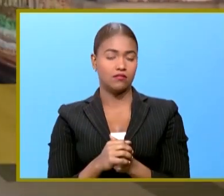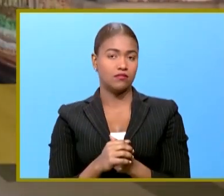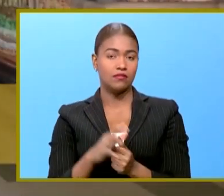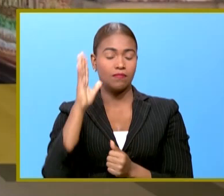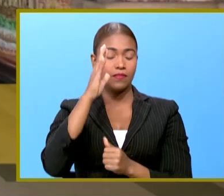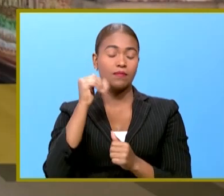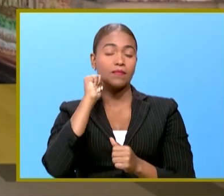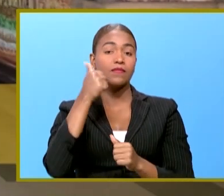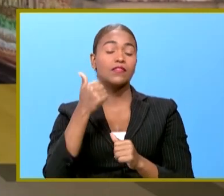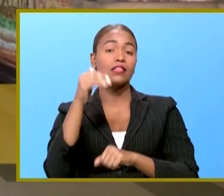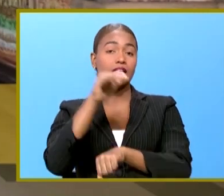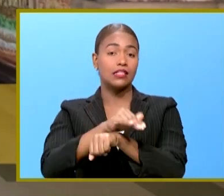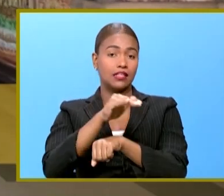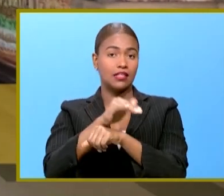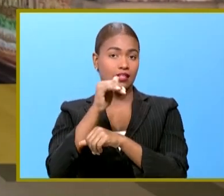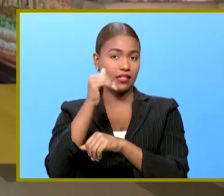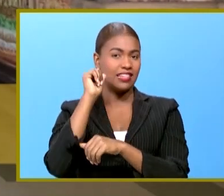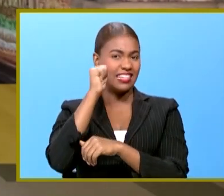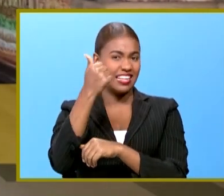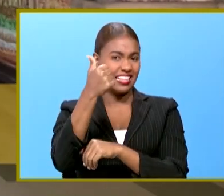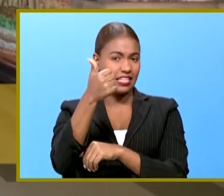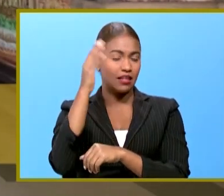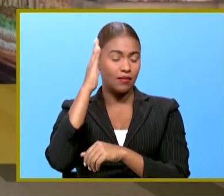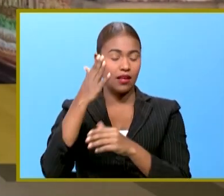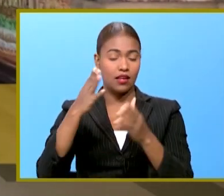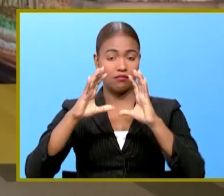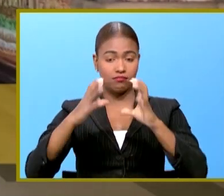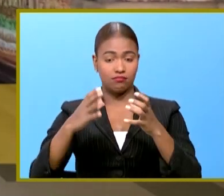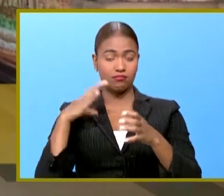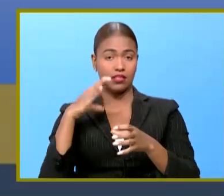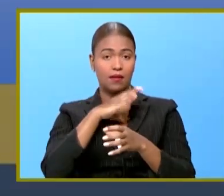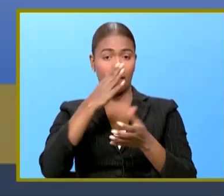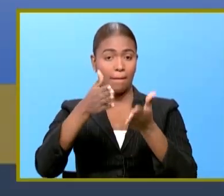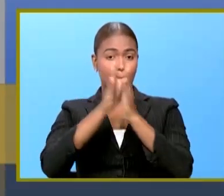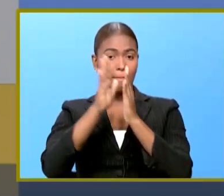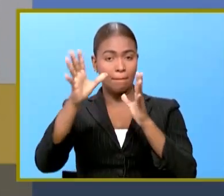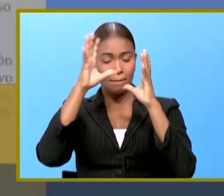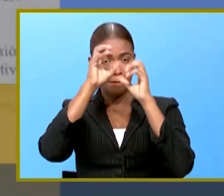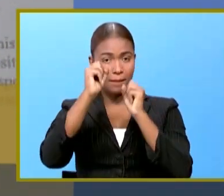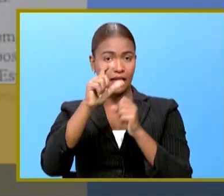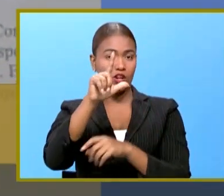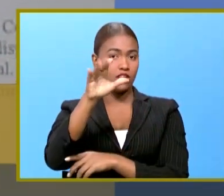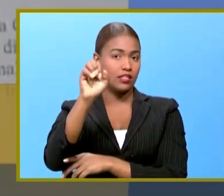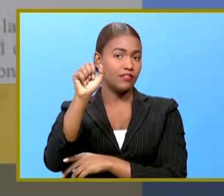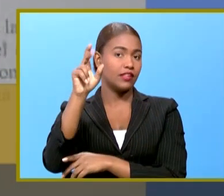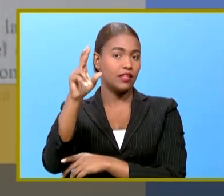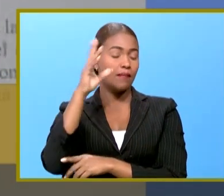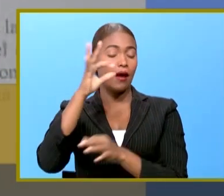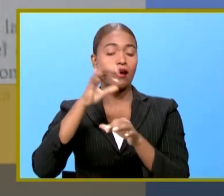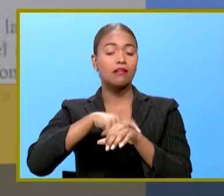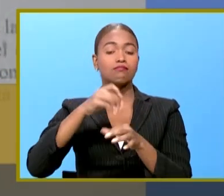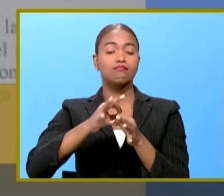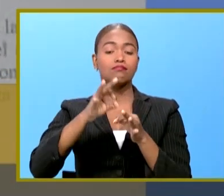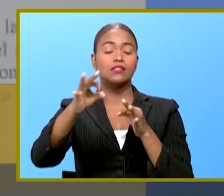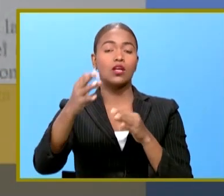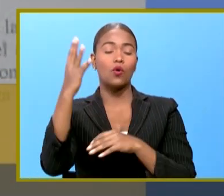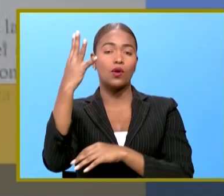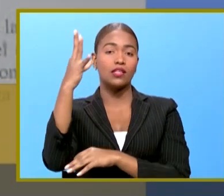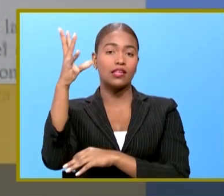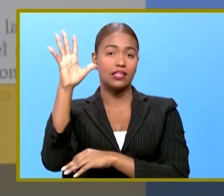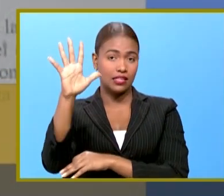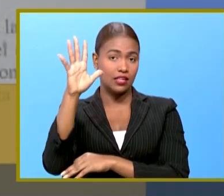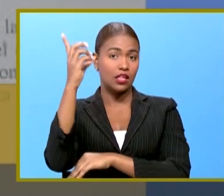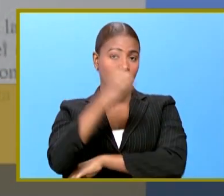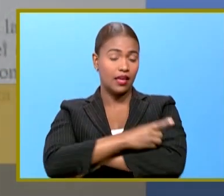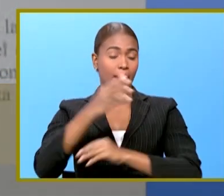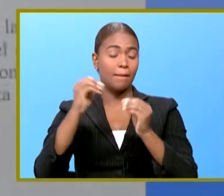las 10 cuando la Cámara de Diputados conocerá la solicitud hecha por el presidente Luis Sabina Der de extender por 45 días más el